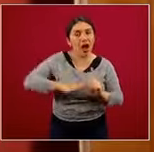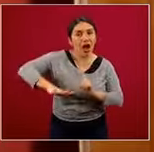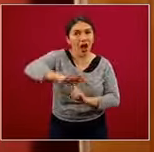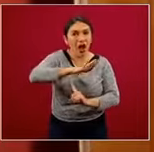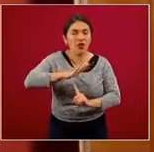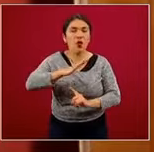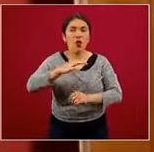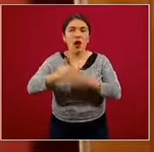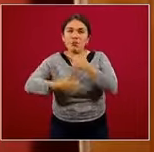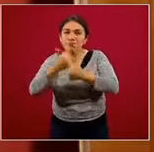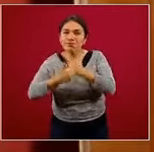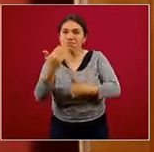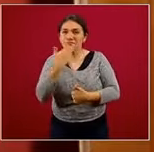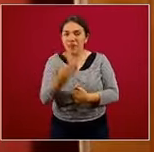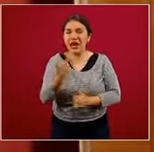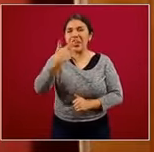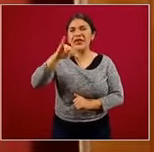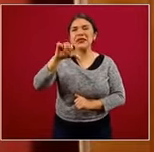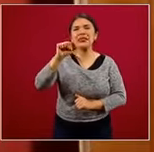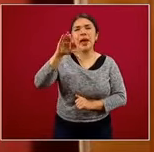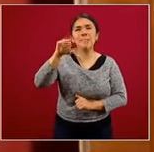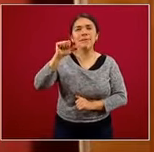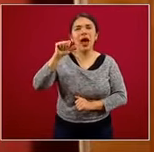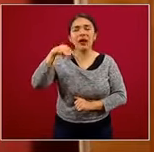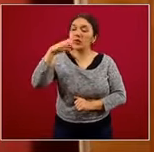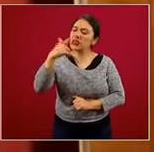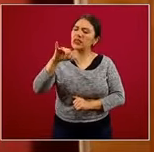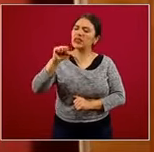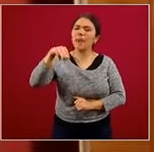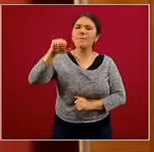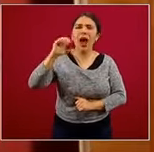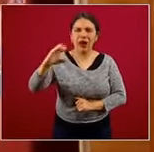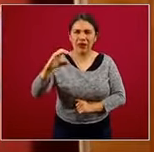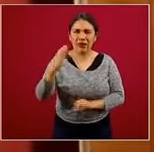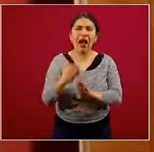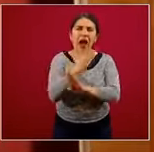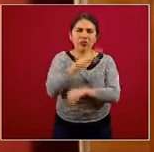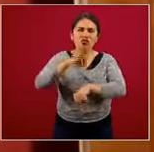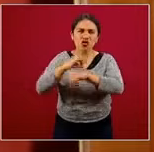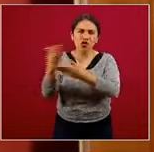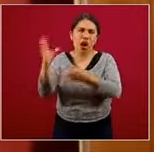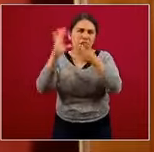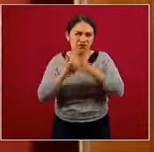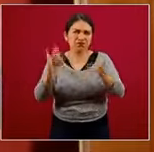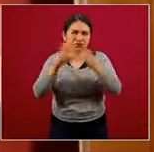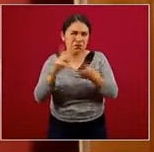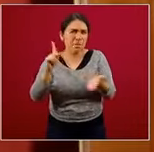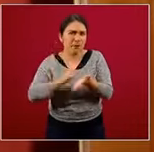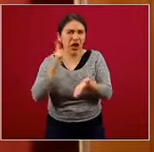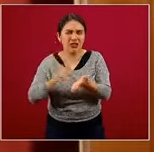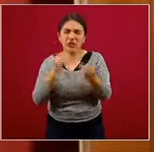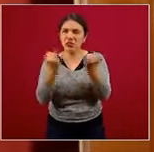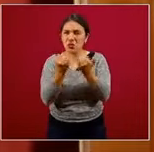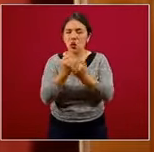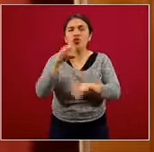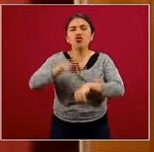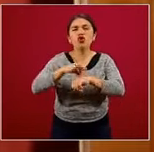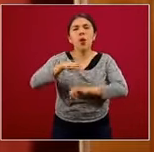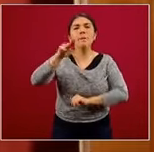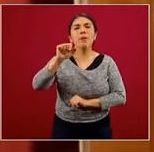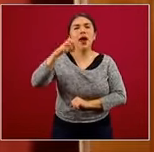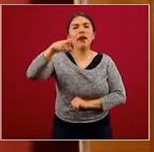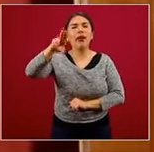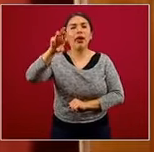medio ambiente y competitividad del GIZAMAC, del que ya ha hablado el doctor López-Gatell, también el doctor Barquera,